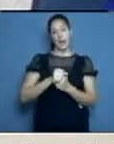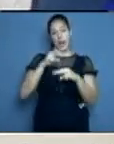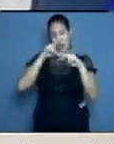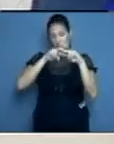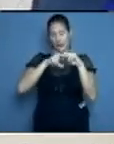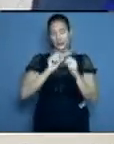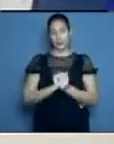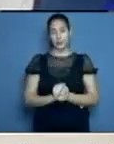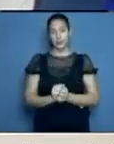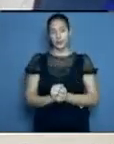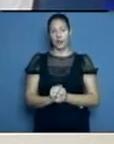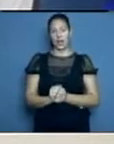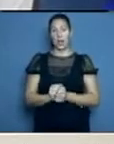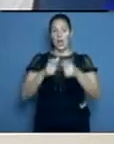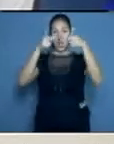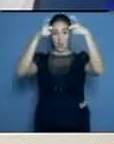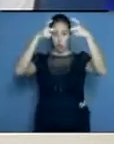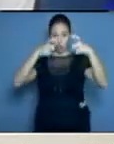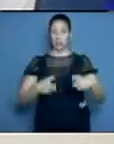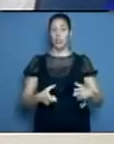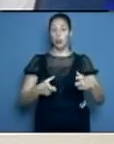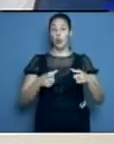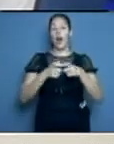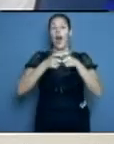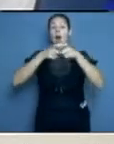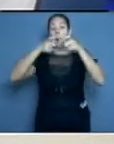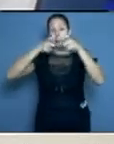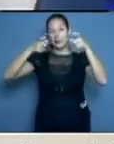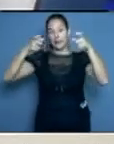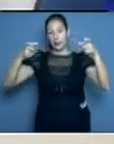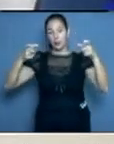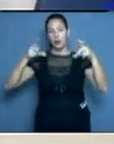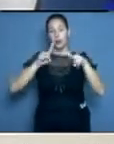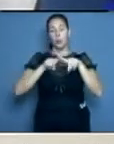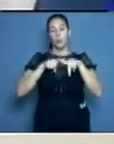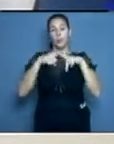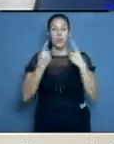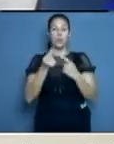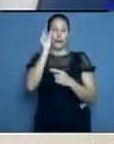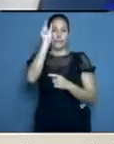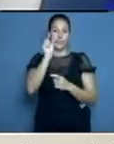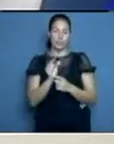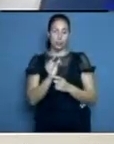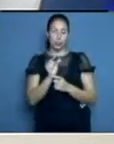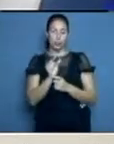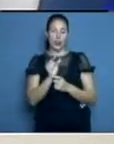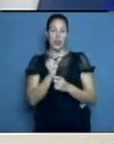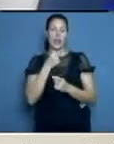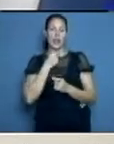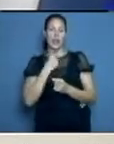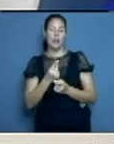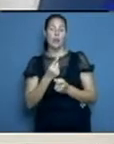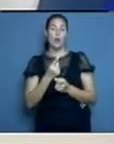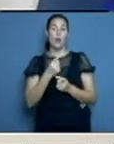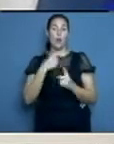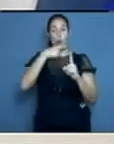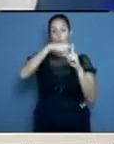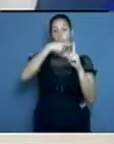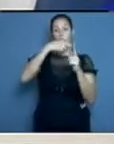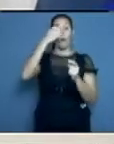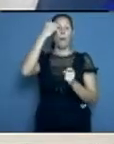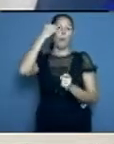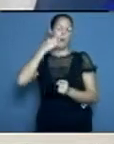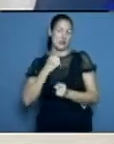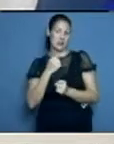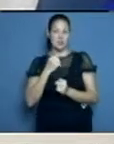La demanda de oxígeno se ha ido incrementando. Fundamentalmente en los pacientes que ya pasan a las instituciones hospitalarias, a las salas